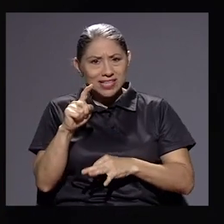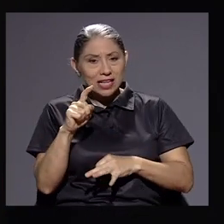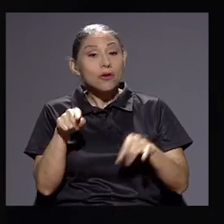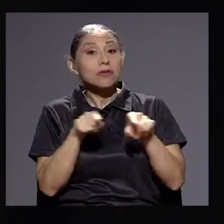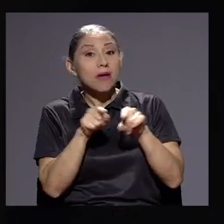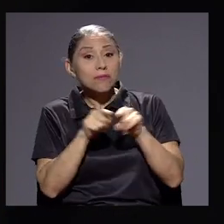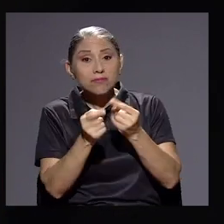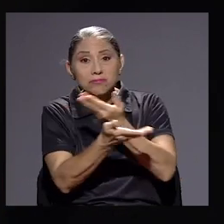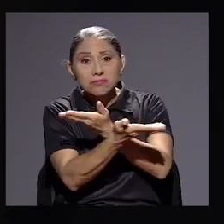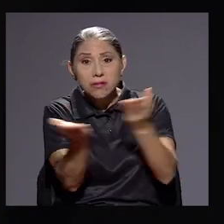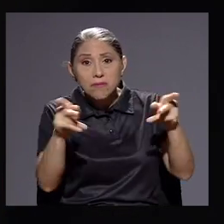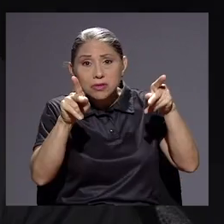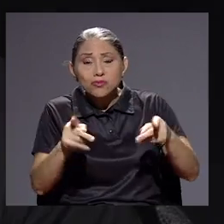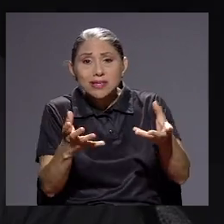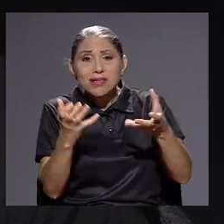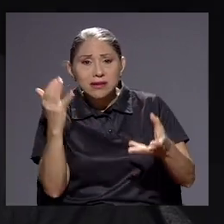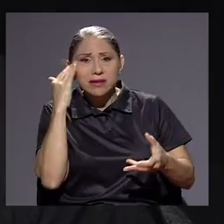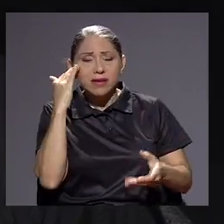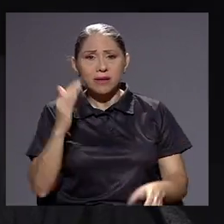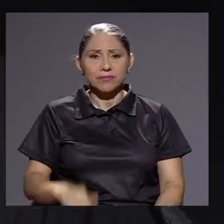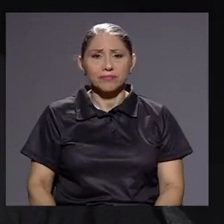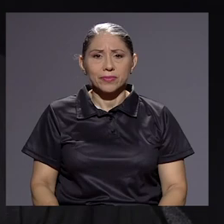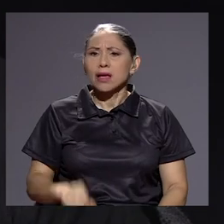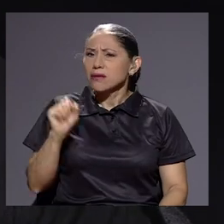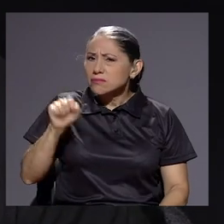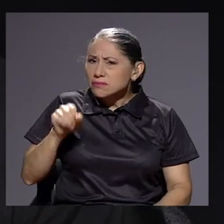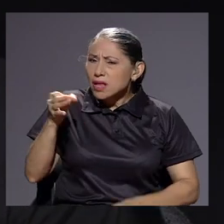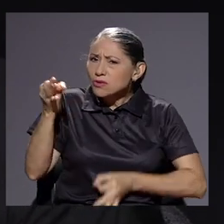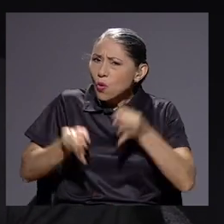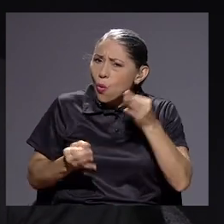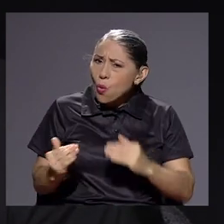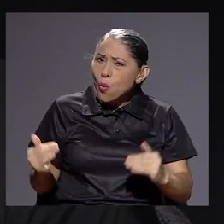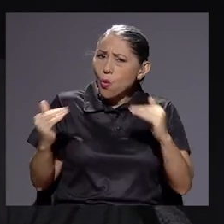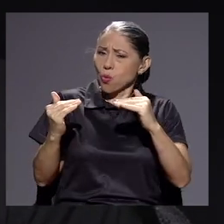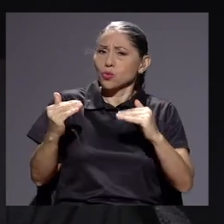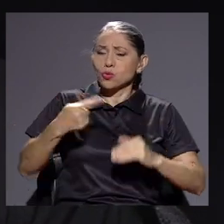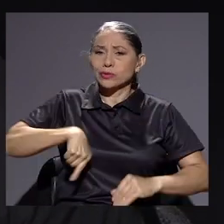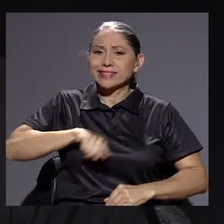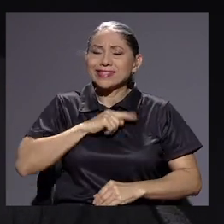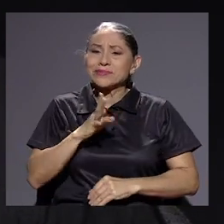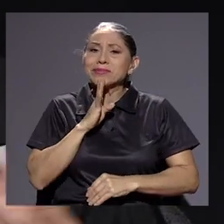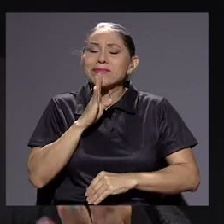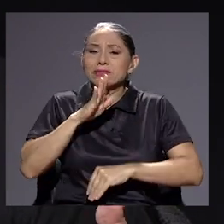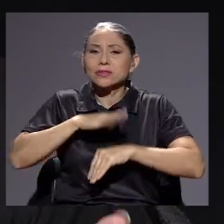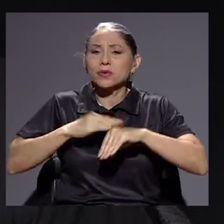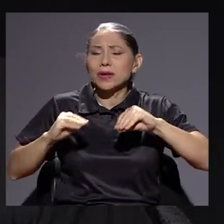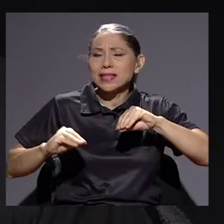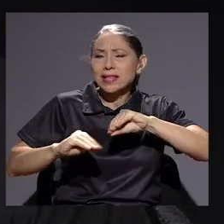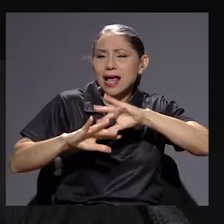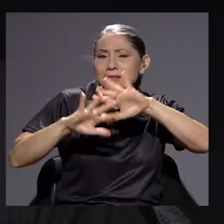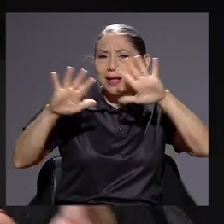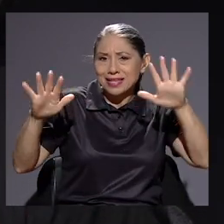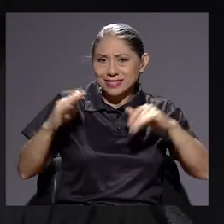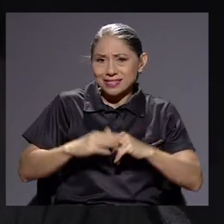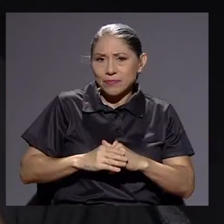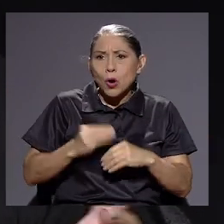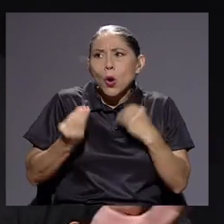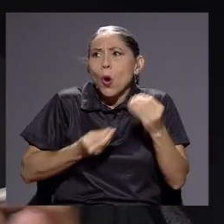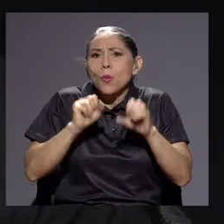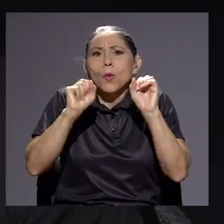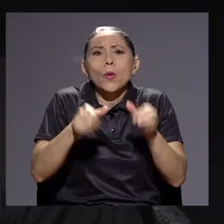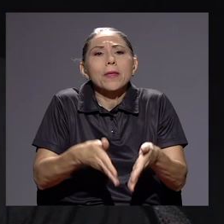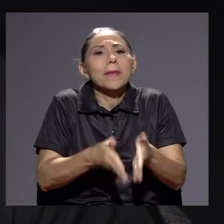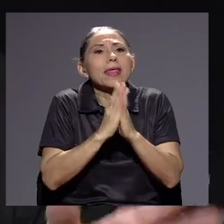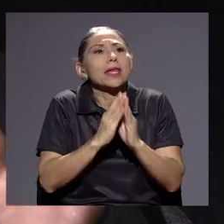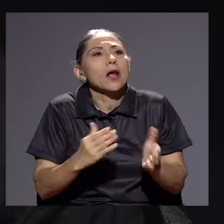ciudadanía quiere saberlo, doña Amanda. Sí, y es justo, porque estamos hablando de transparencia. O sea, ¿cómo nos pueden pedir más impuestos,